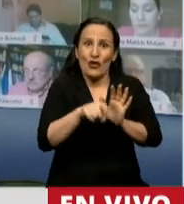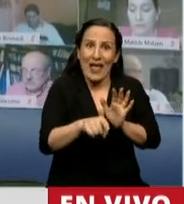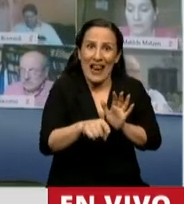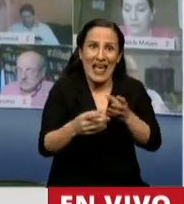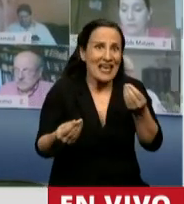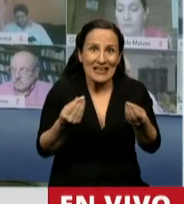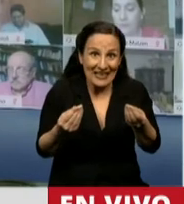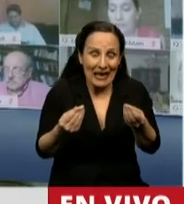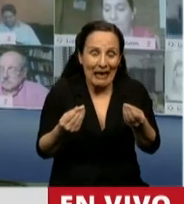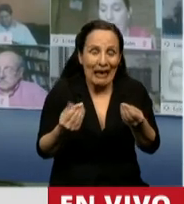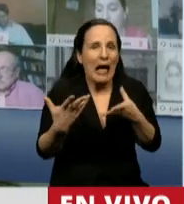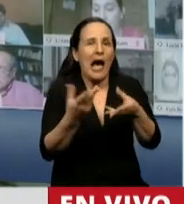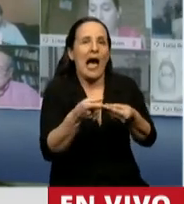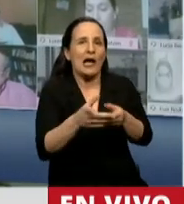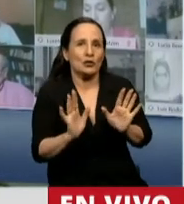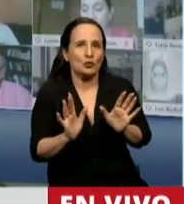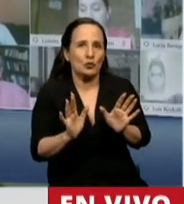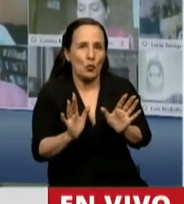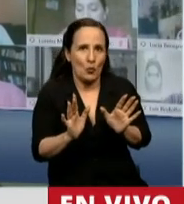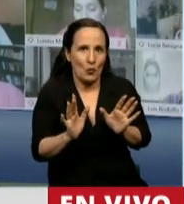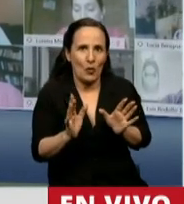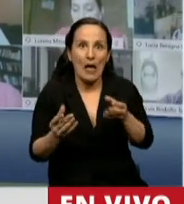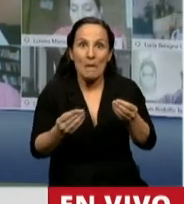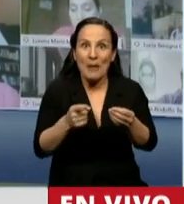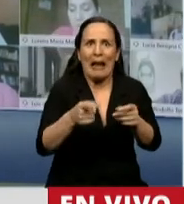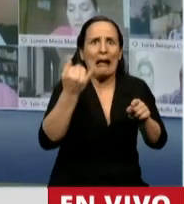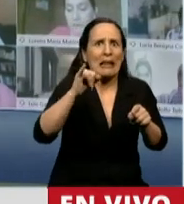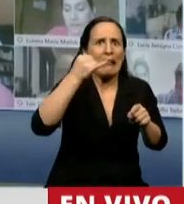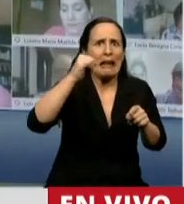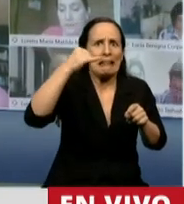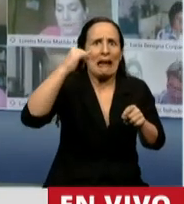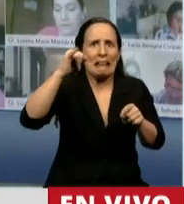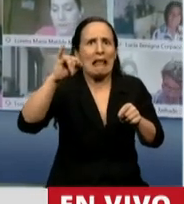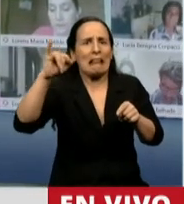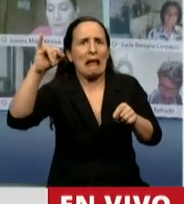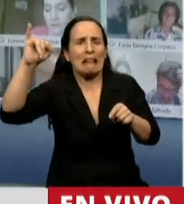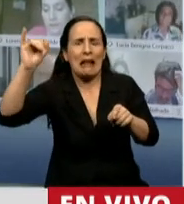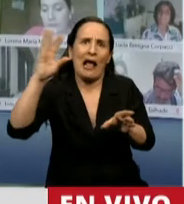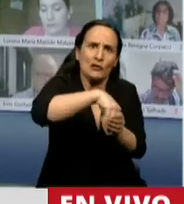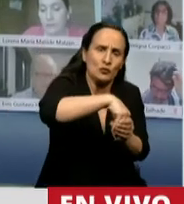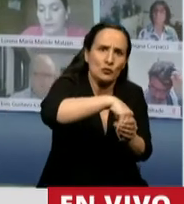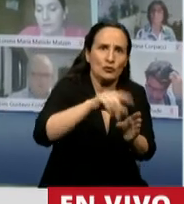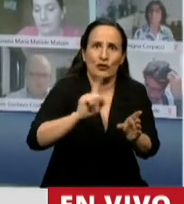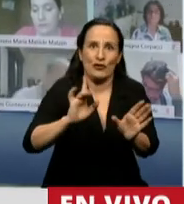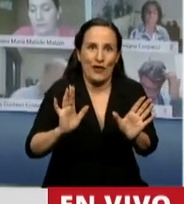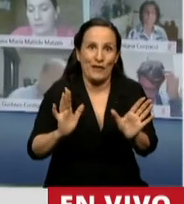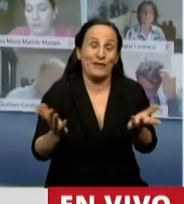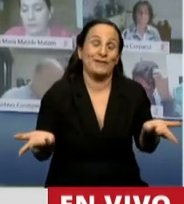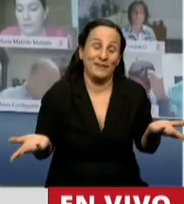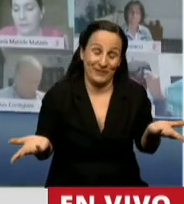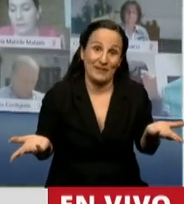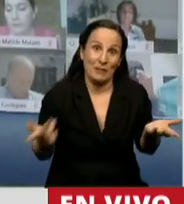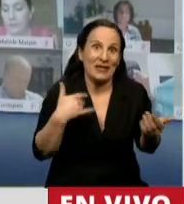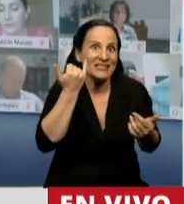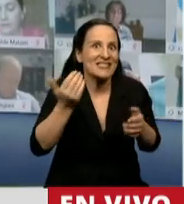evitar que se realice la capitalización de esos intereses al capital que realmente cada uno de esos créditos,